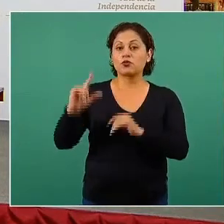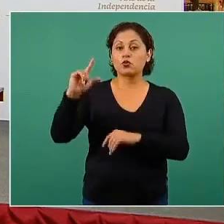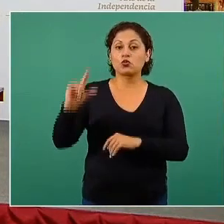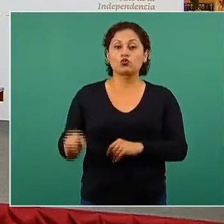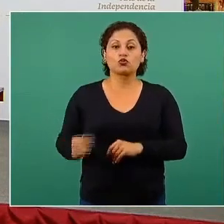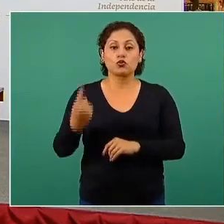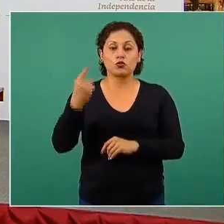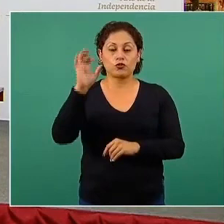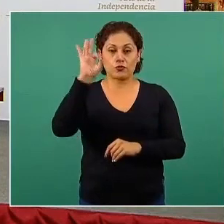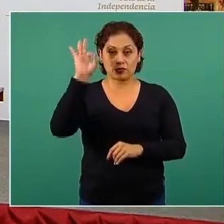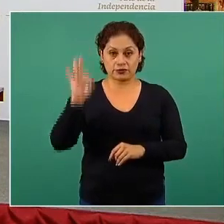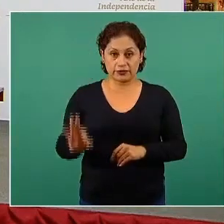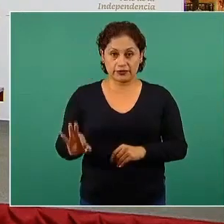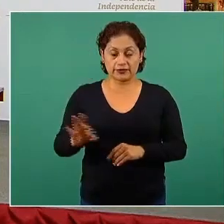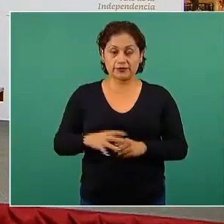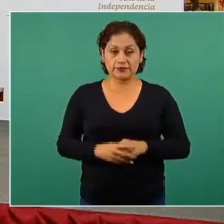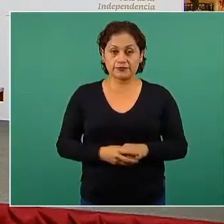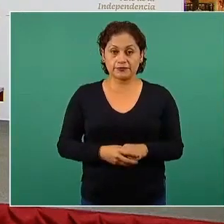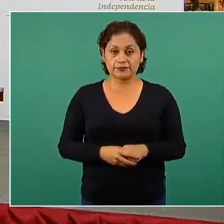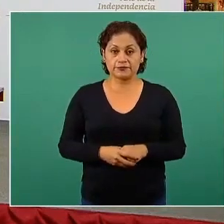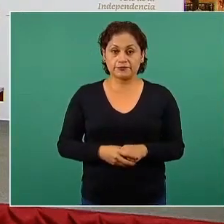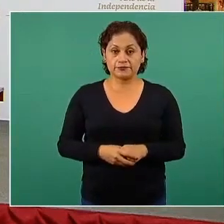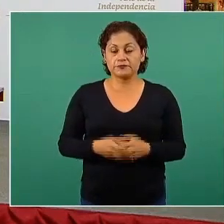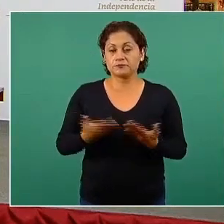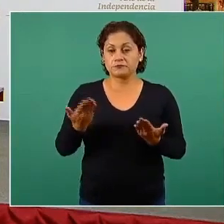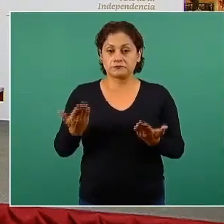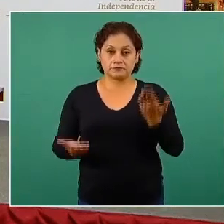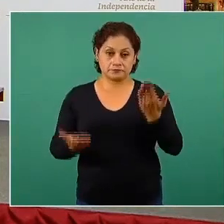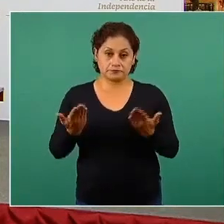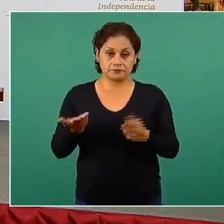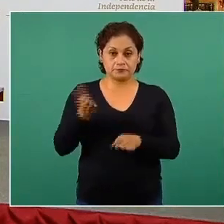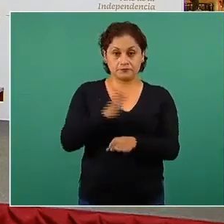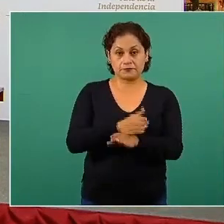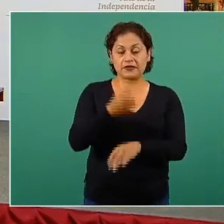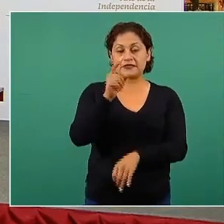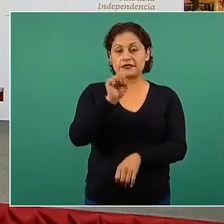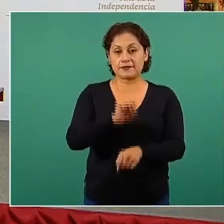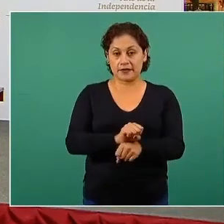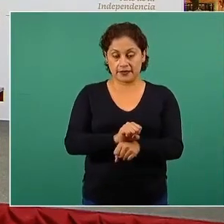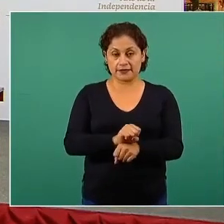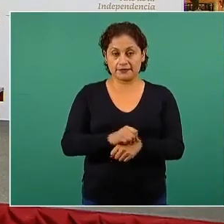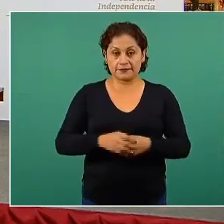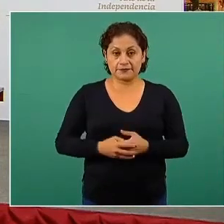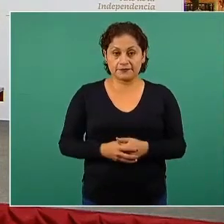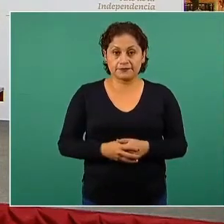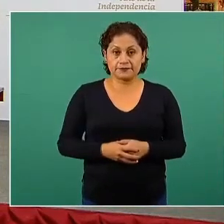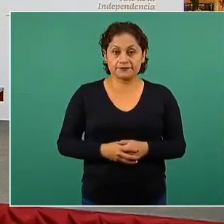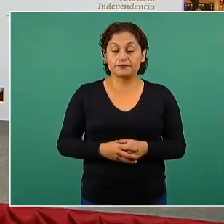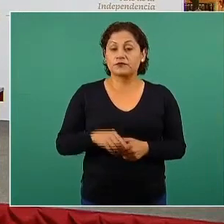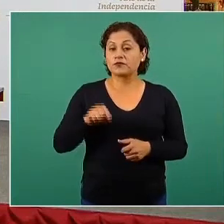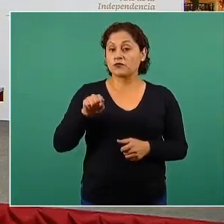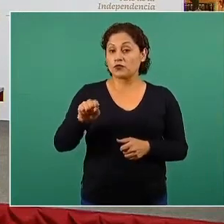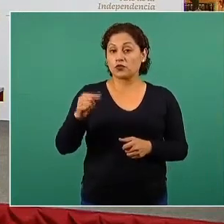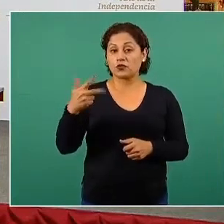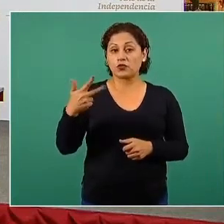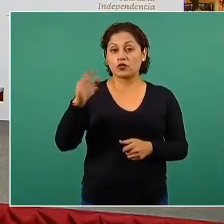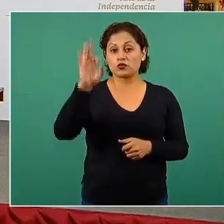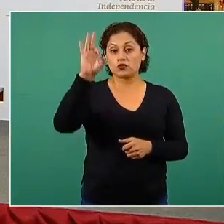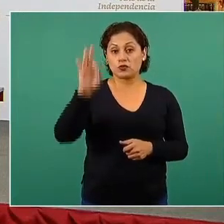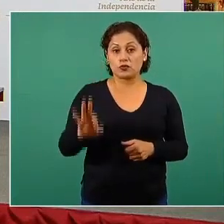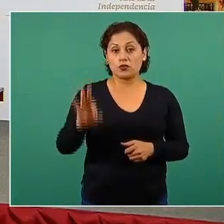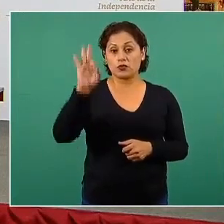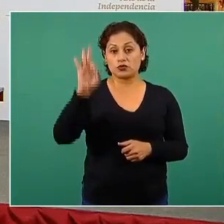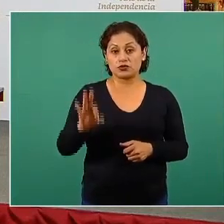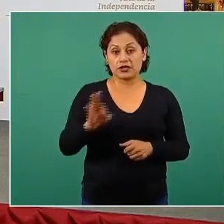respecto de la semana inmediata anterior. El punto 8% de toda nuestra epidemia